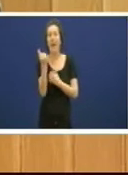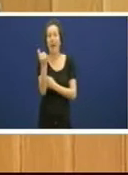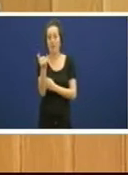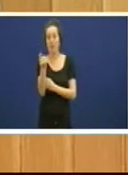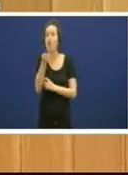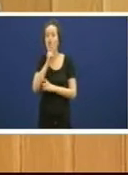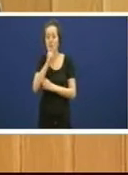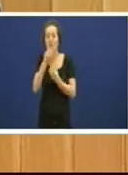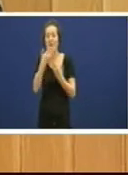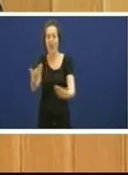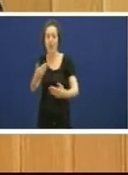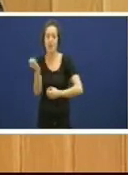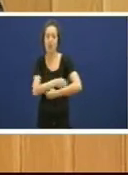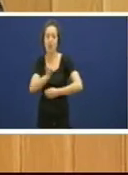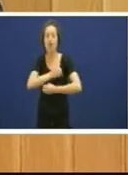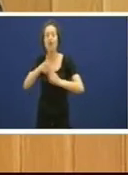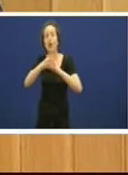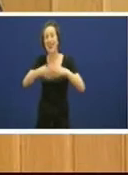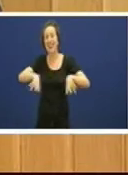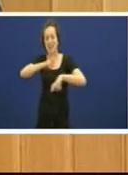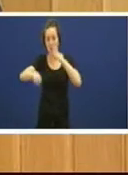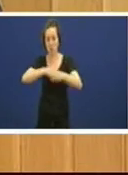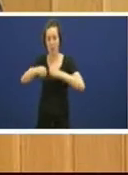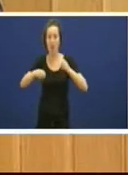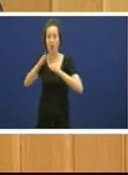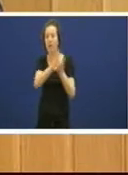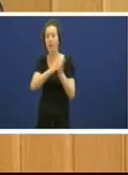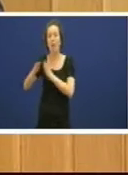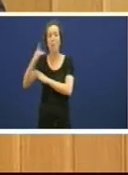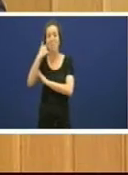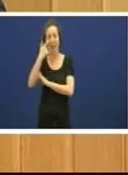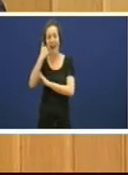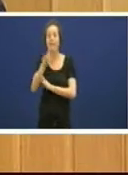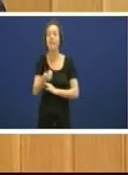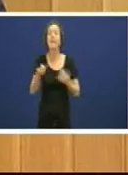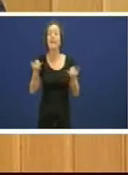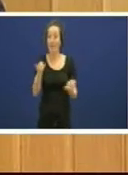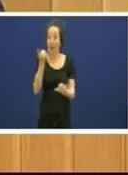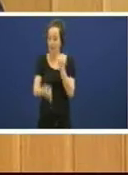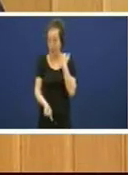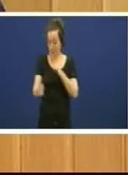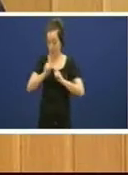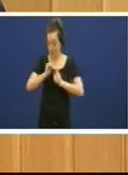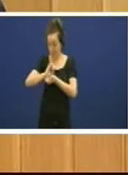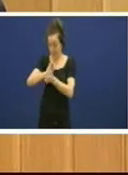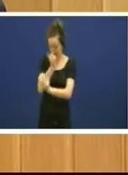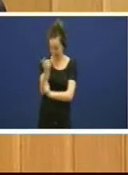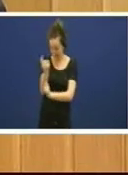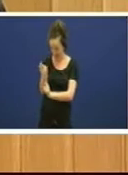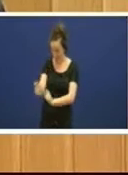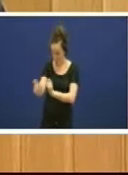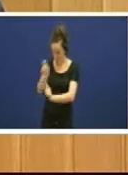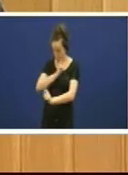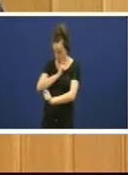un fondo Fondo de Reestructuración Ordenada Bancaria que non só era o que prestaba os cartos e non era o que valoraba a entidade para